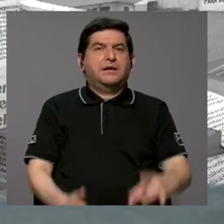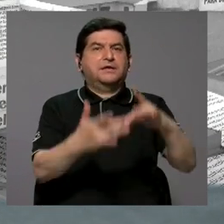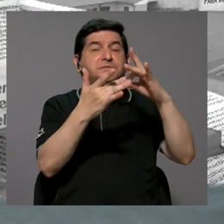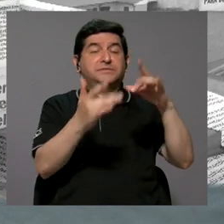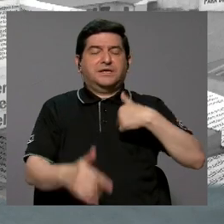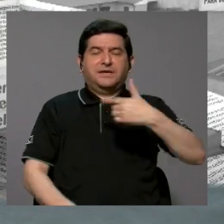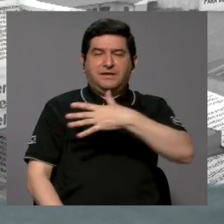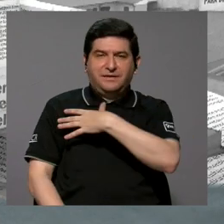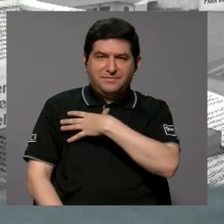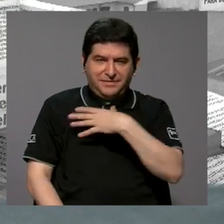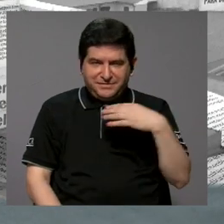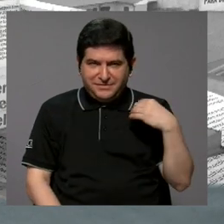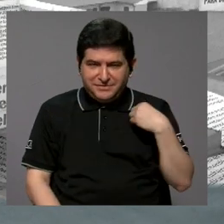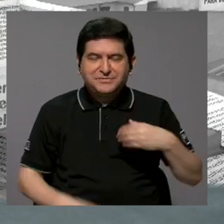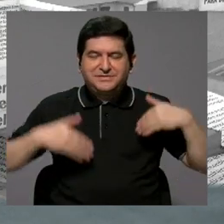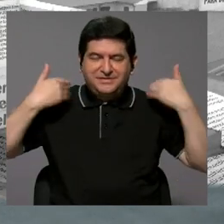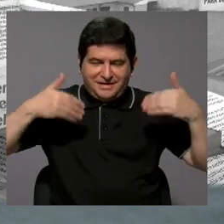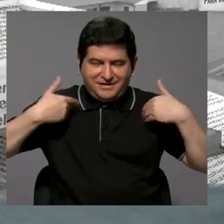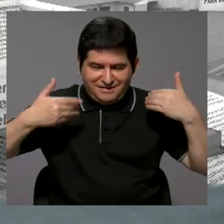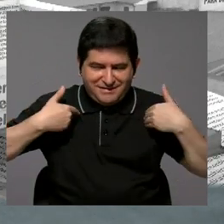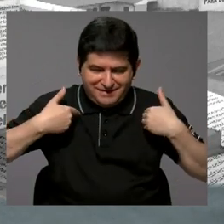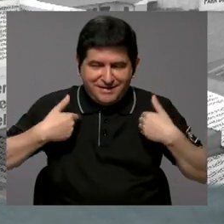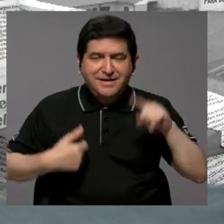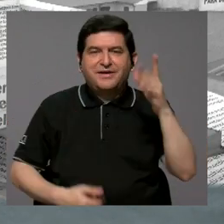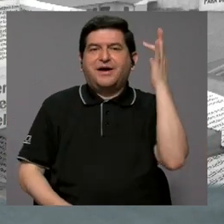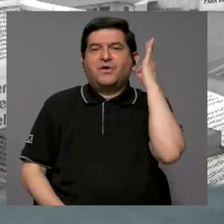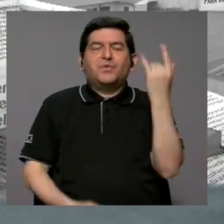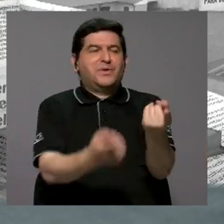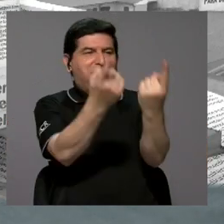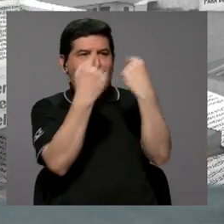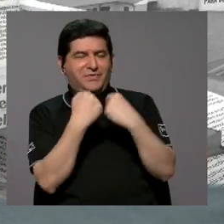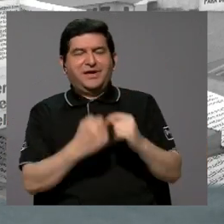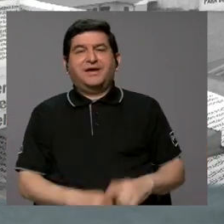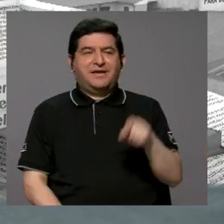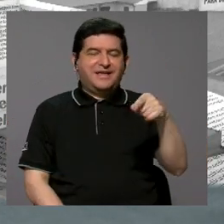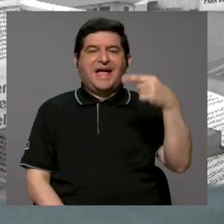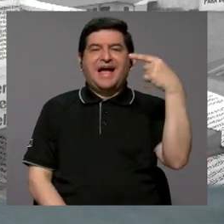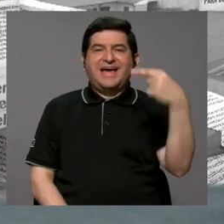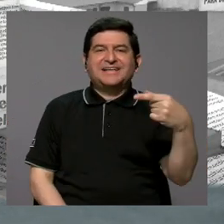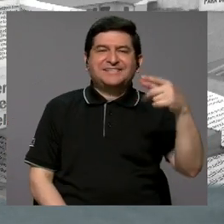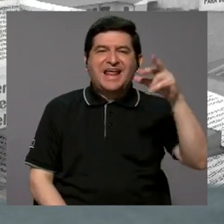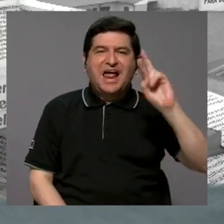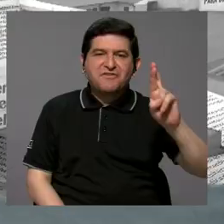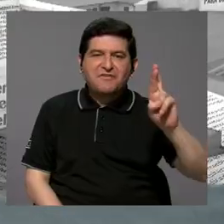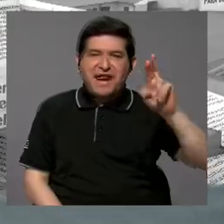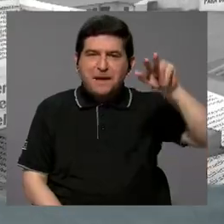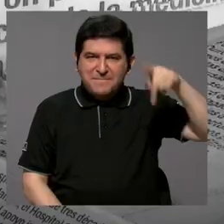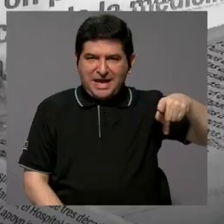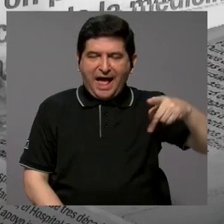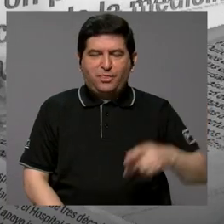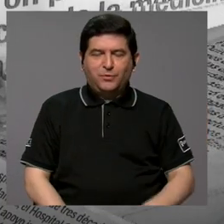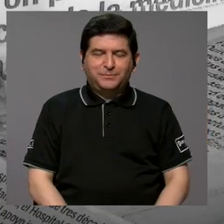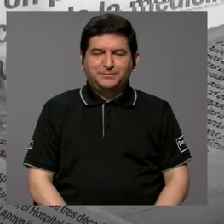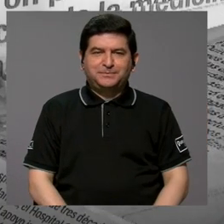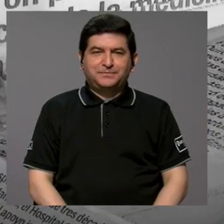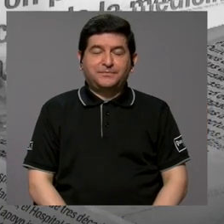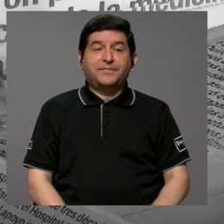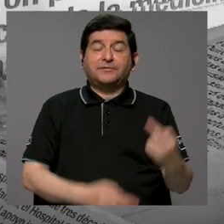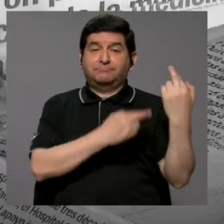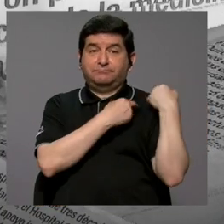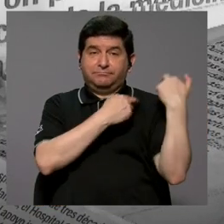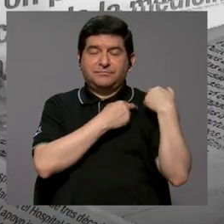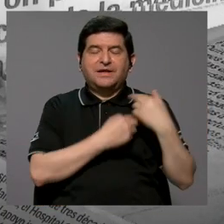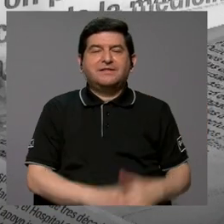todo me alegra tener a una mujer. Ella es Graciela Rivera Picado, es la